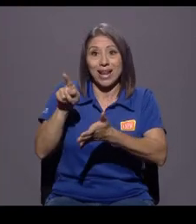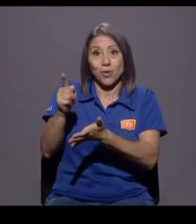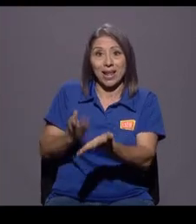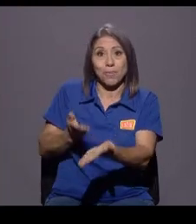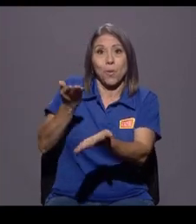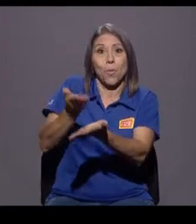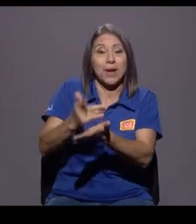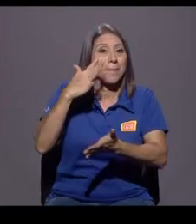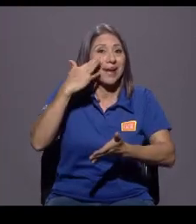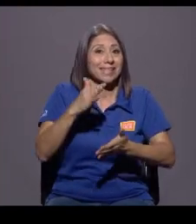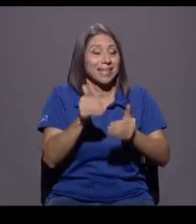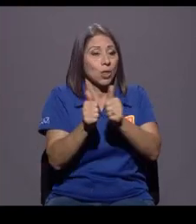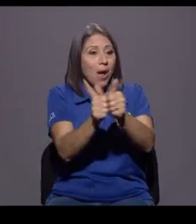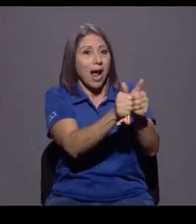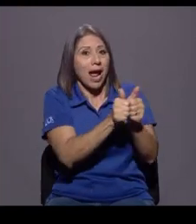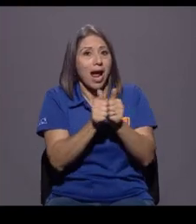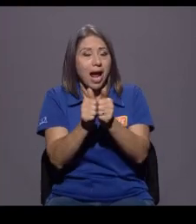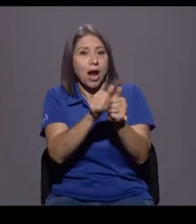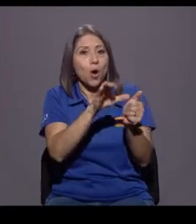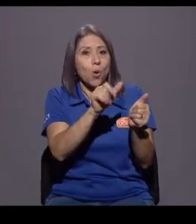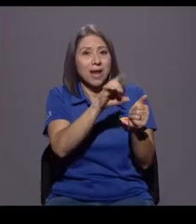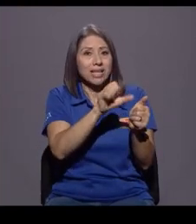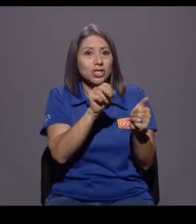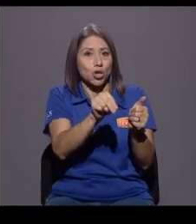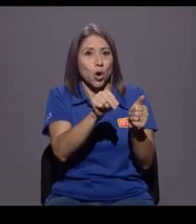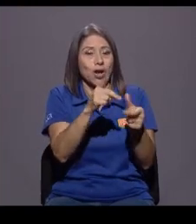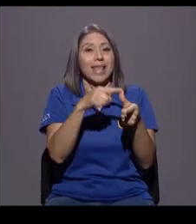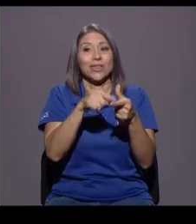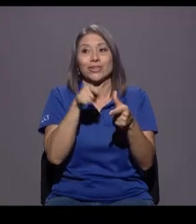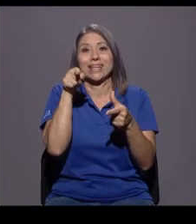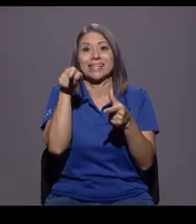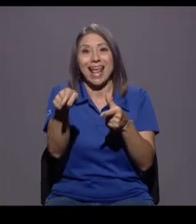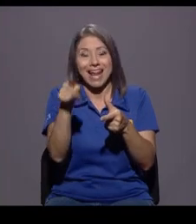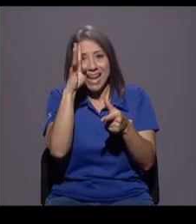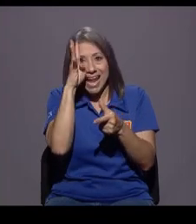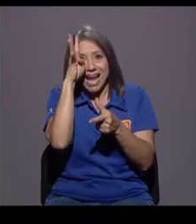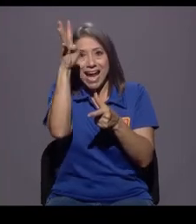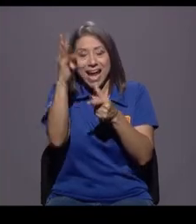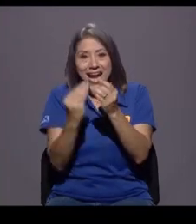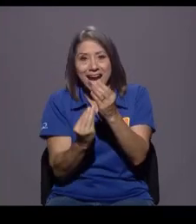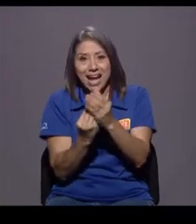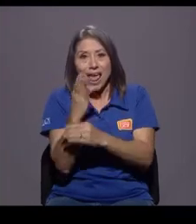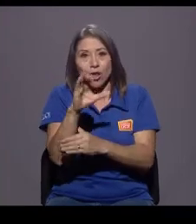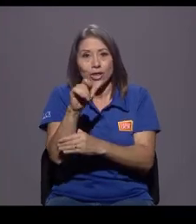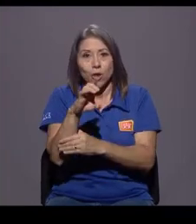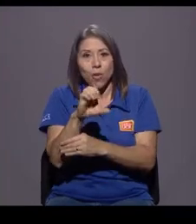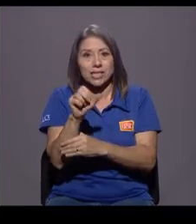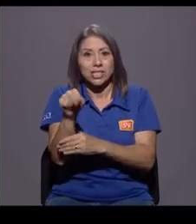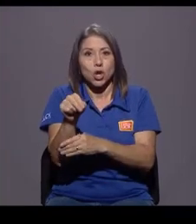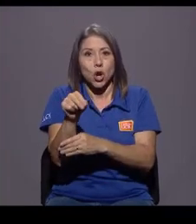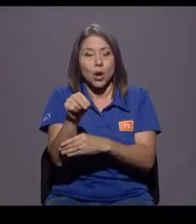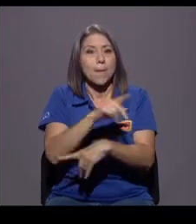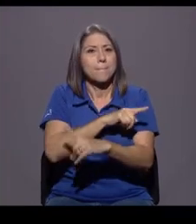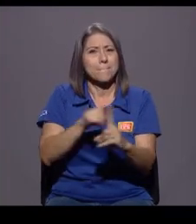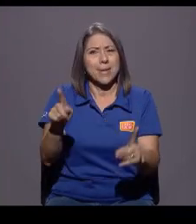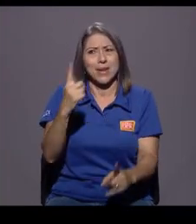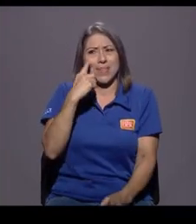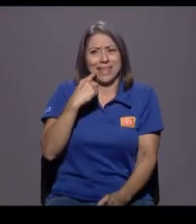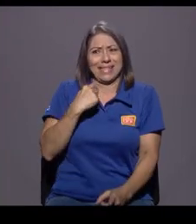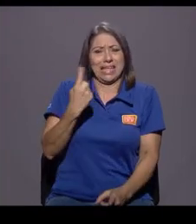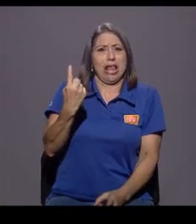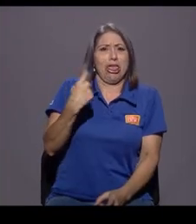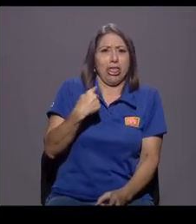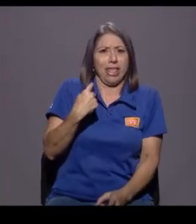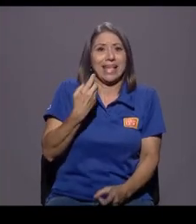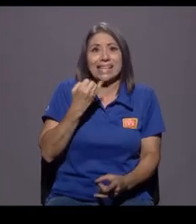y por tanto, él es el creador de coalición. Lo cual me parece a mí que acusarnos sin tener ninguna evidencia de algo que es un delito,